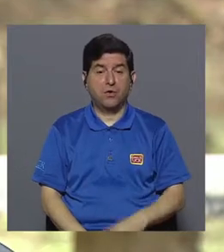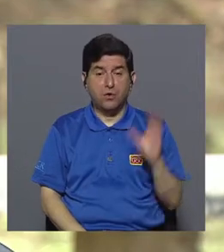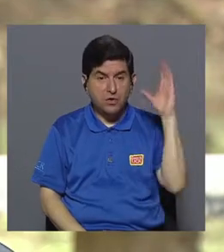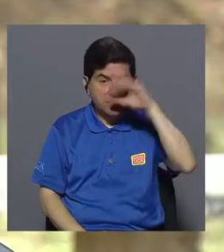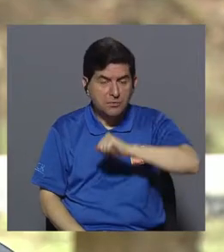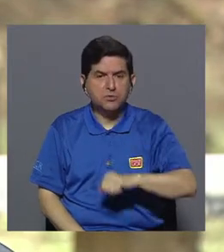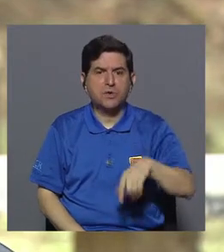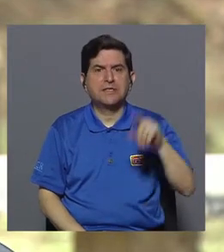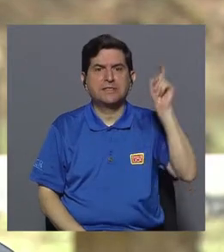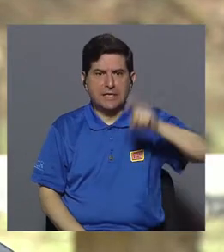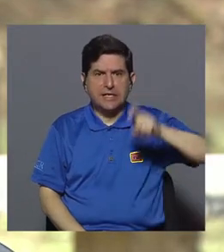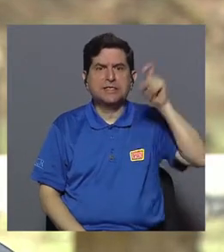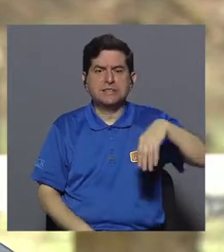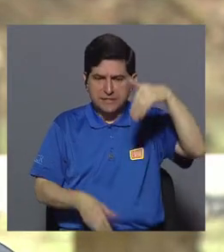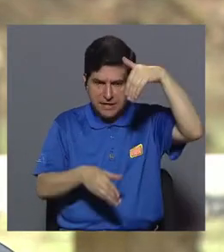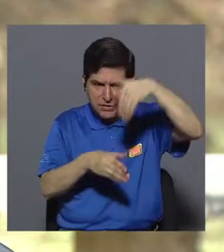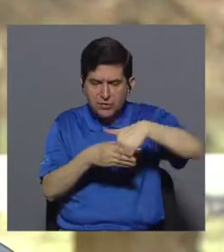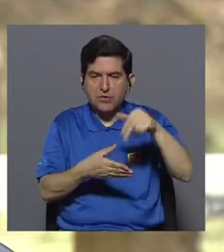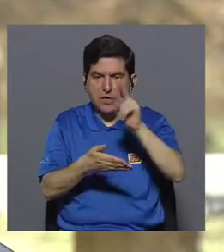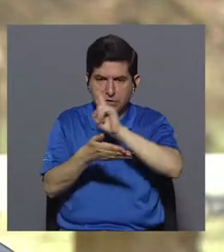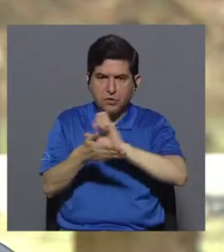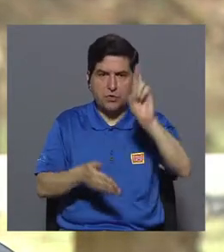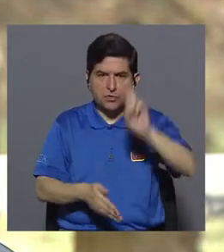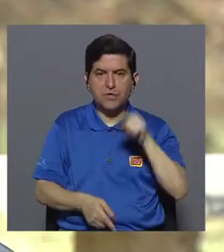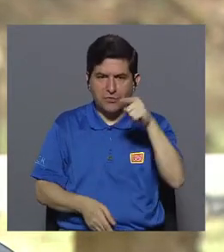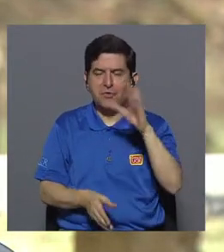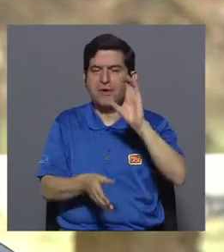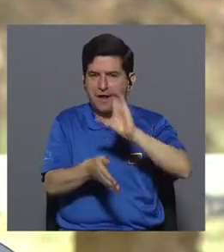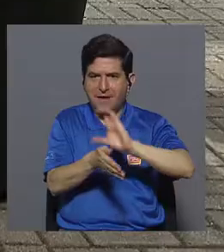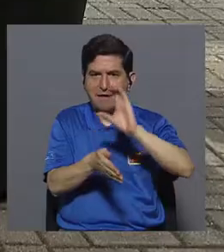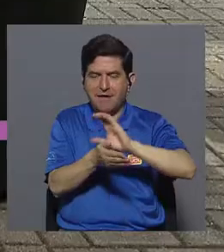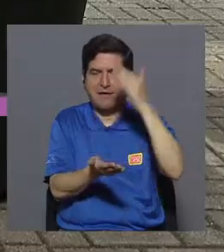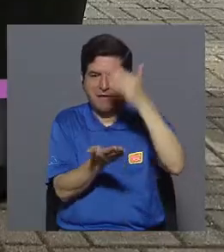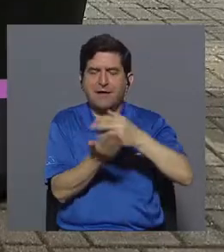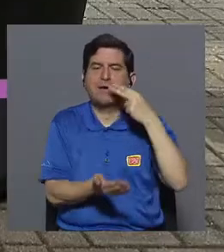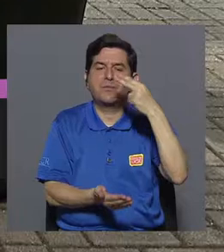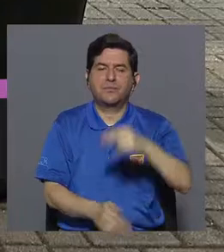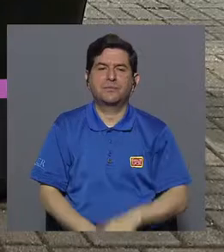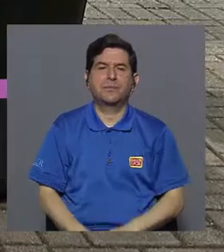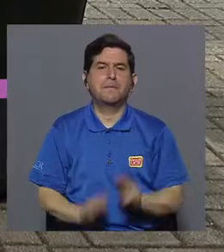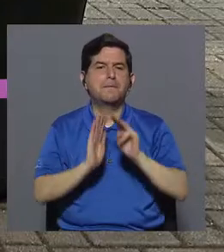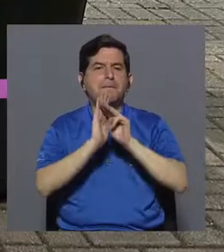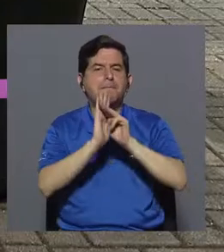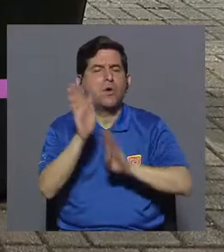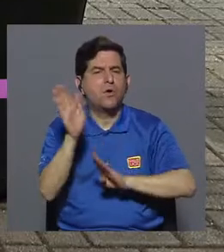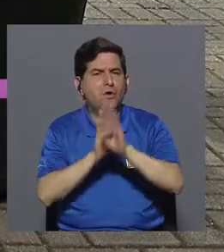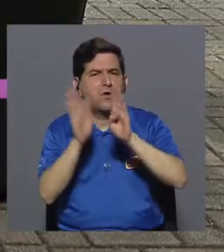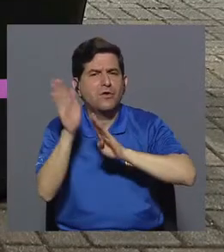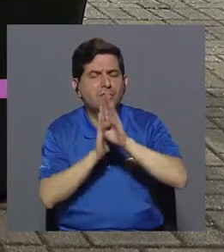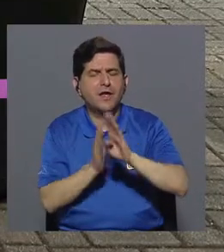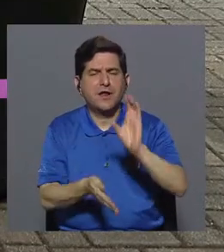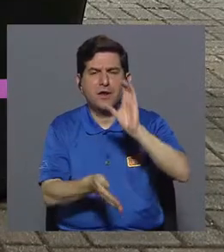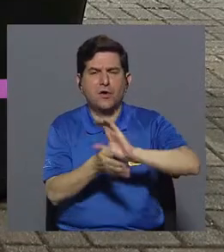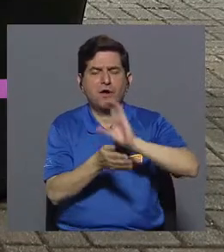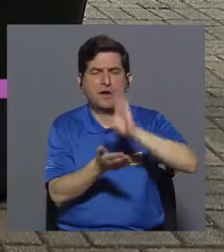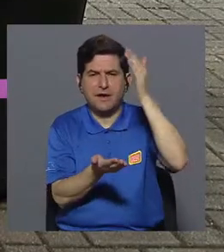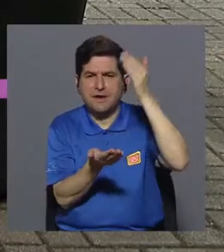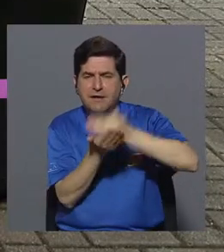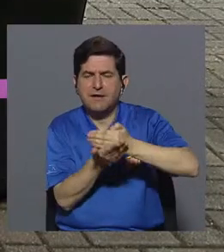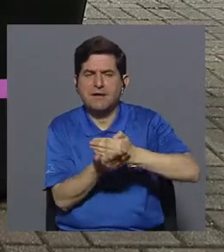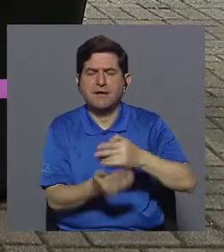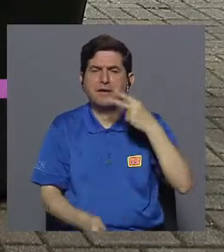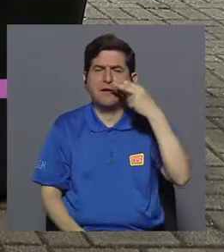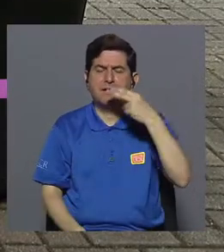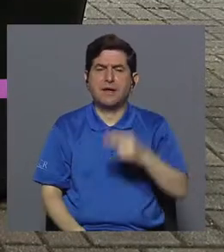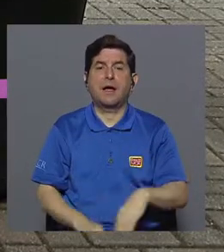la necesidad de la clínica en la Universidad de Costa Rica. Y Mariela, este modelo que ustedes desarrollan de las clínicas de